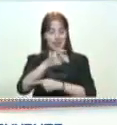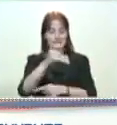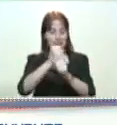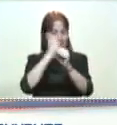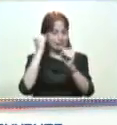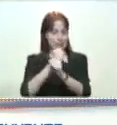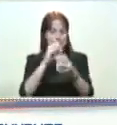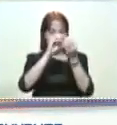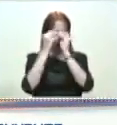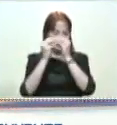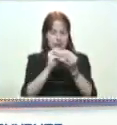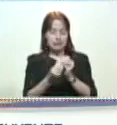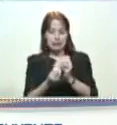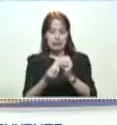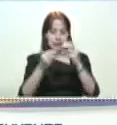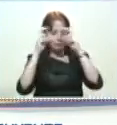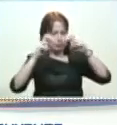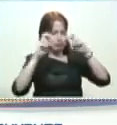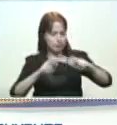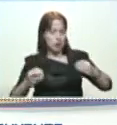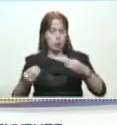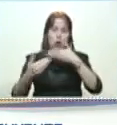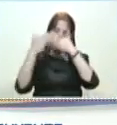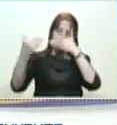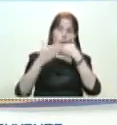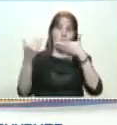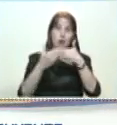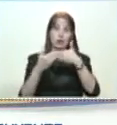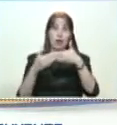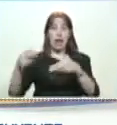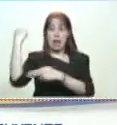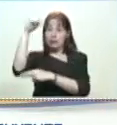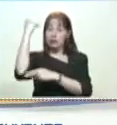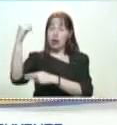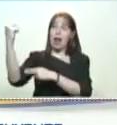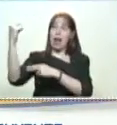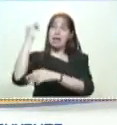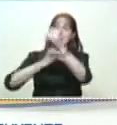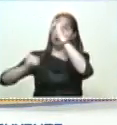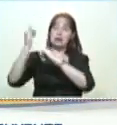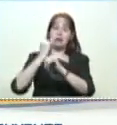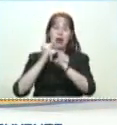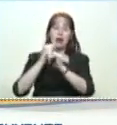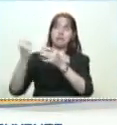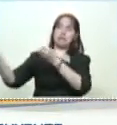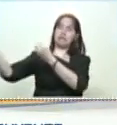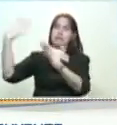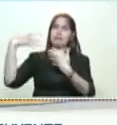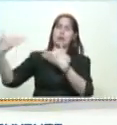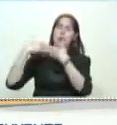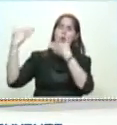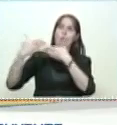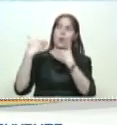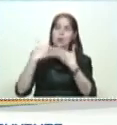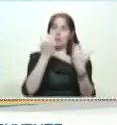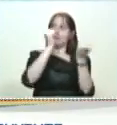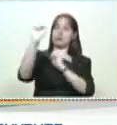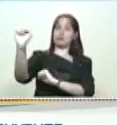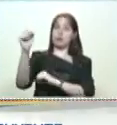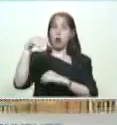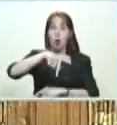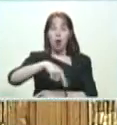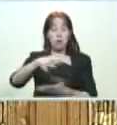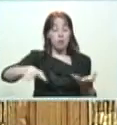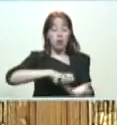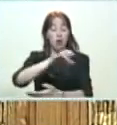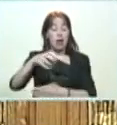La economía tiene, por un lado, un ataque nacional e internacional brutal. El principal problema hoy por hoy